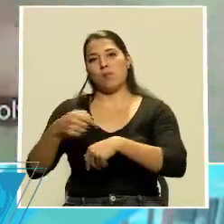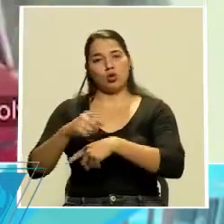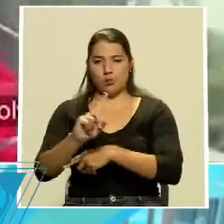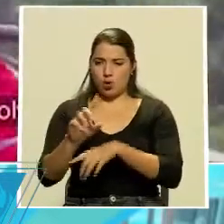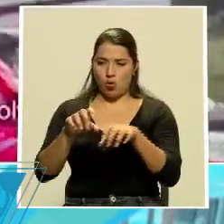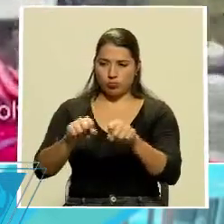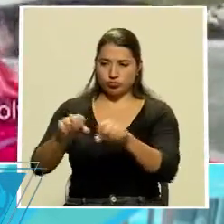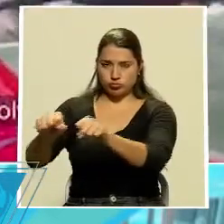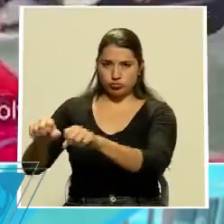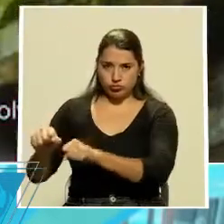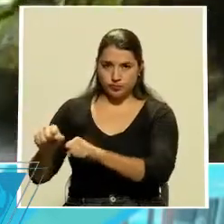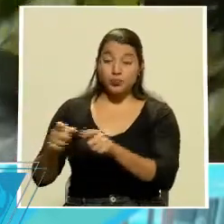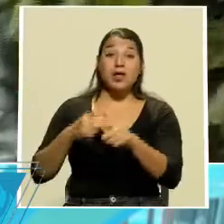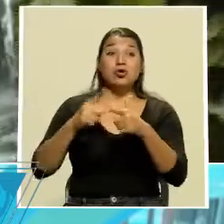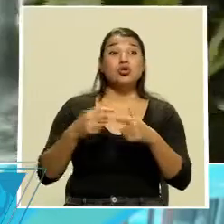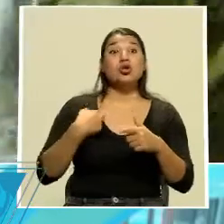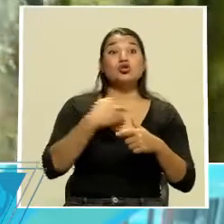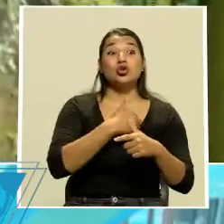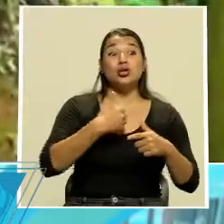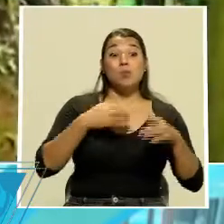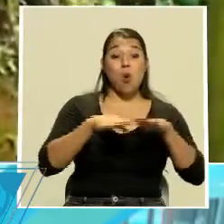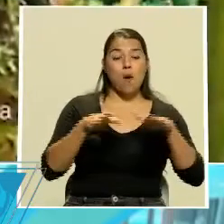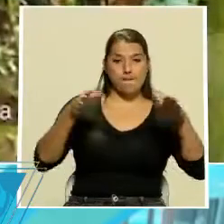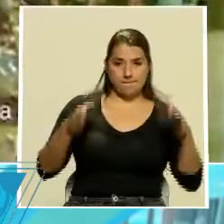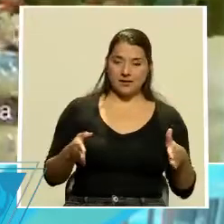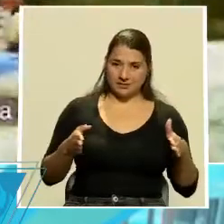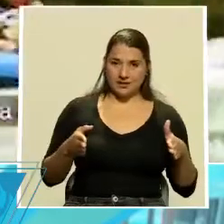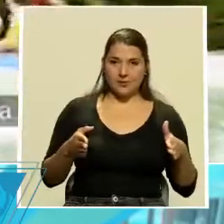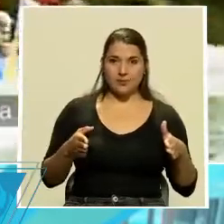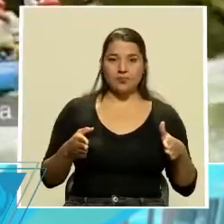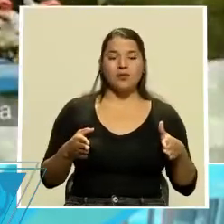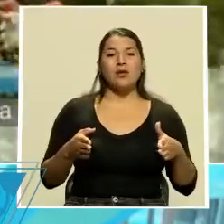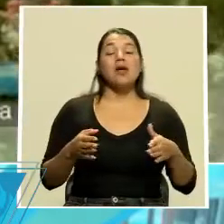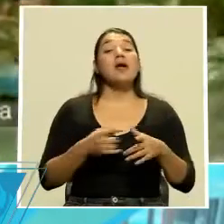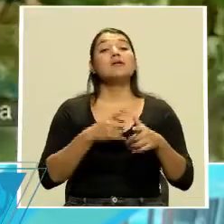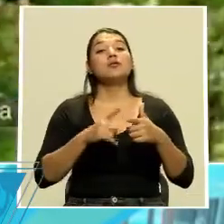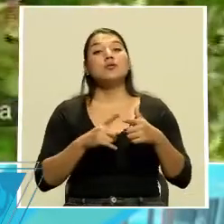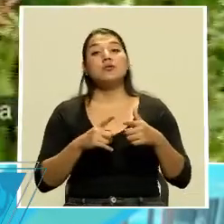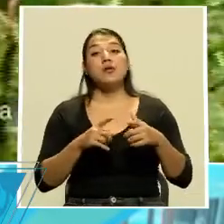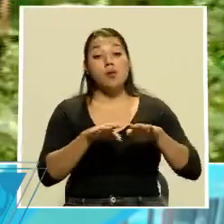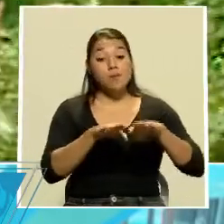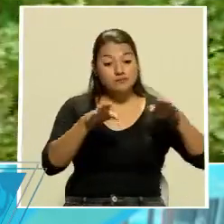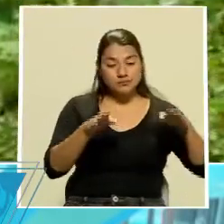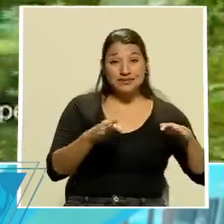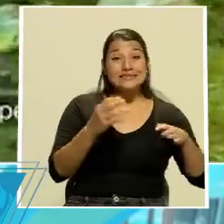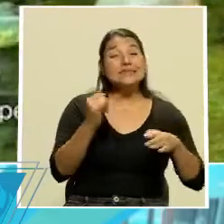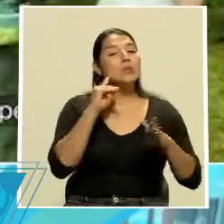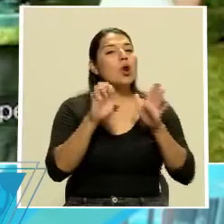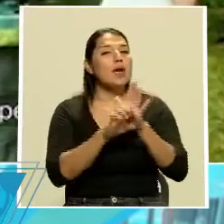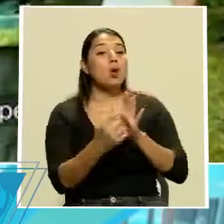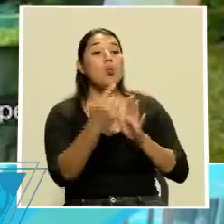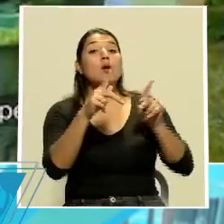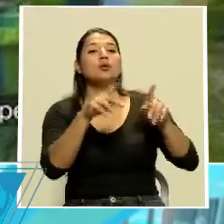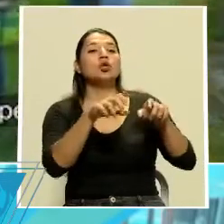mesa asignada para el cliente. Entonces, si el cliente viene y va a estar uno, dos o tres días, tiene una mesa asignada para ingerir sus